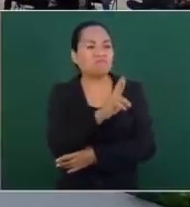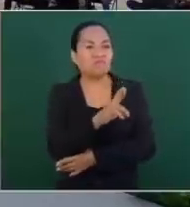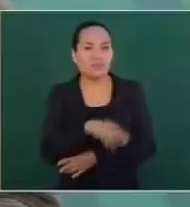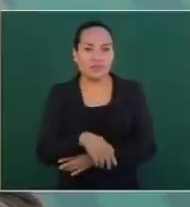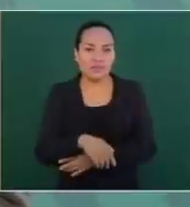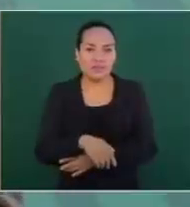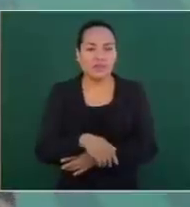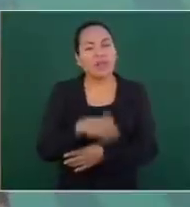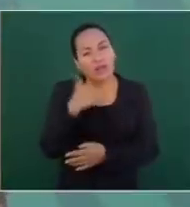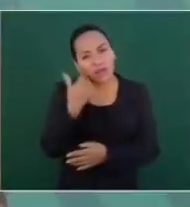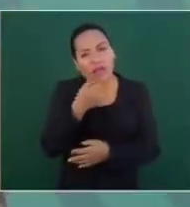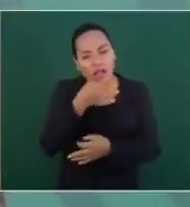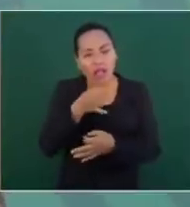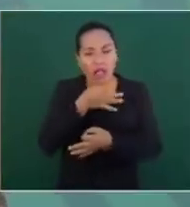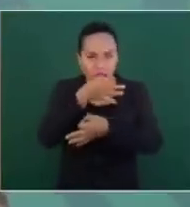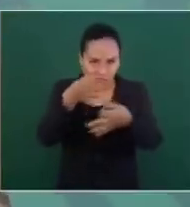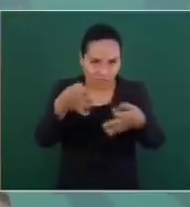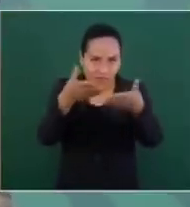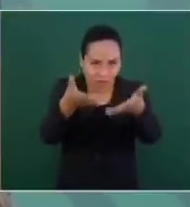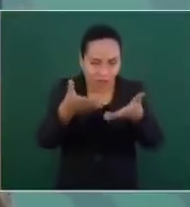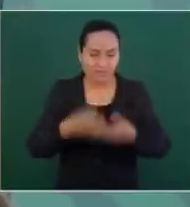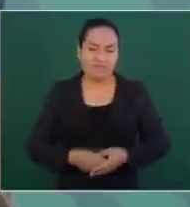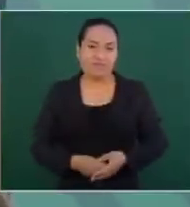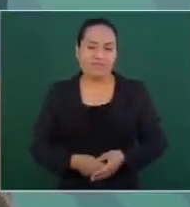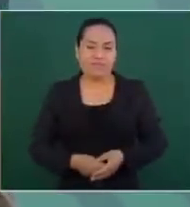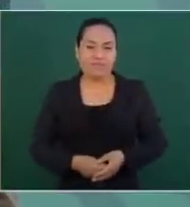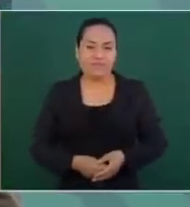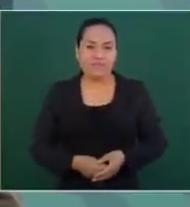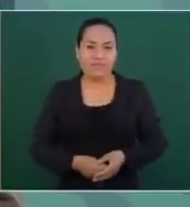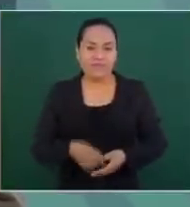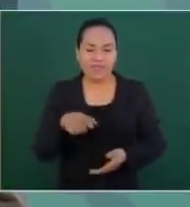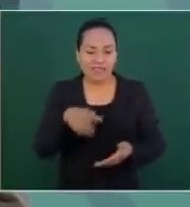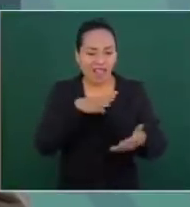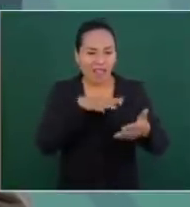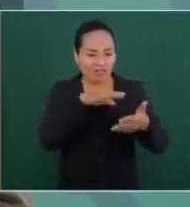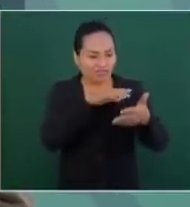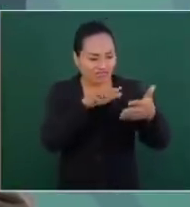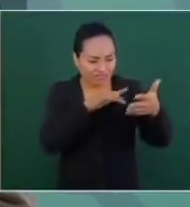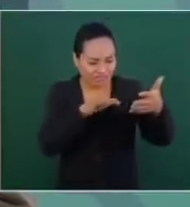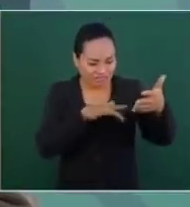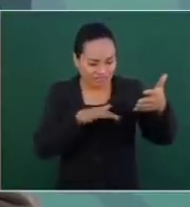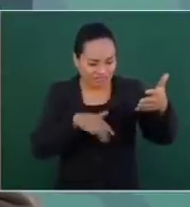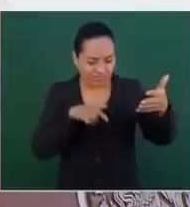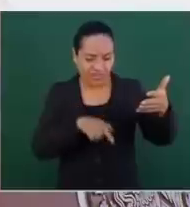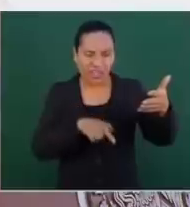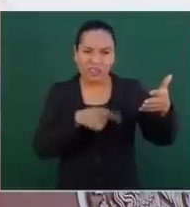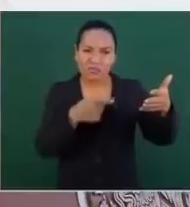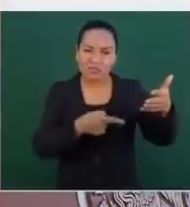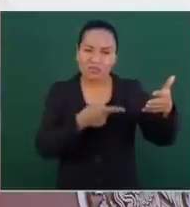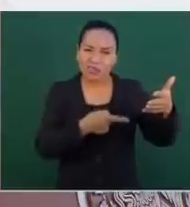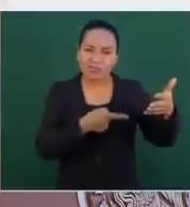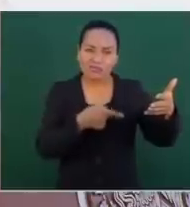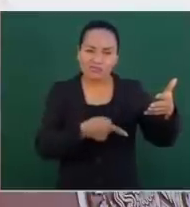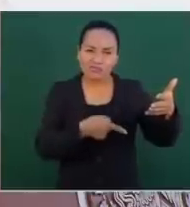aclarar. Entonces, venía una pregunta ahí acerca de que,